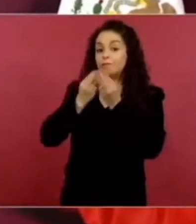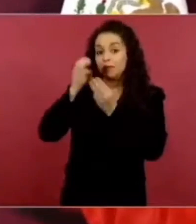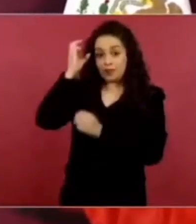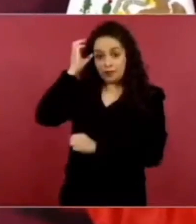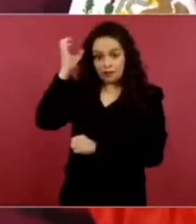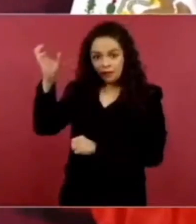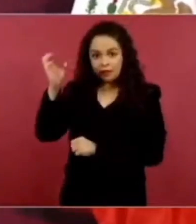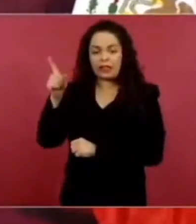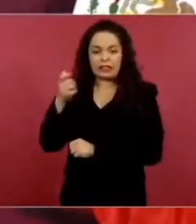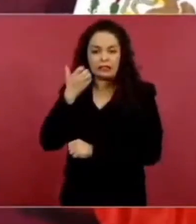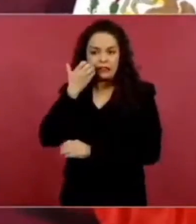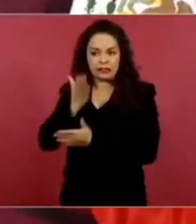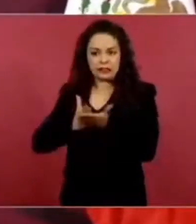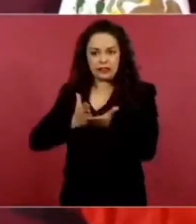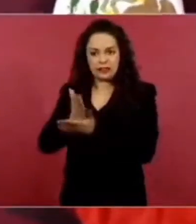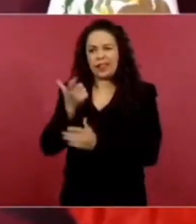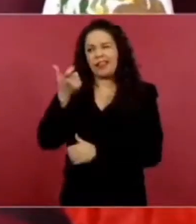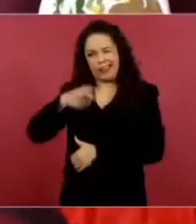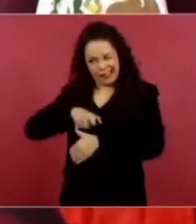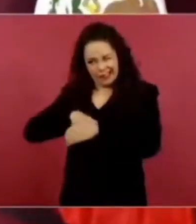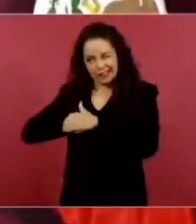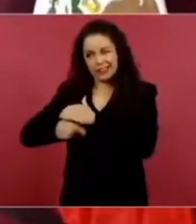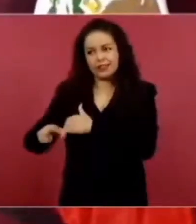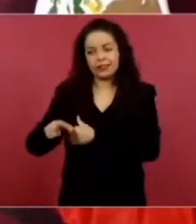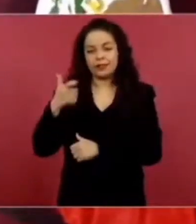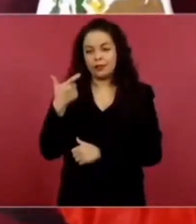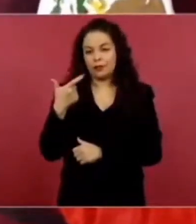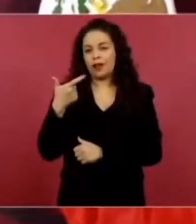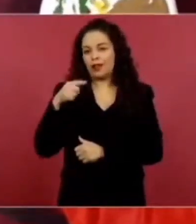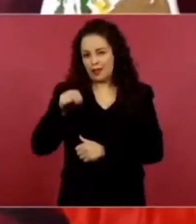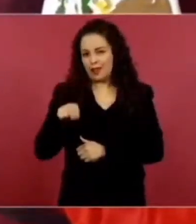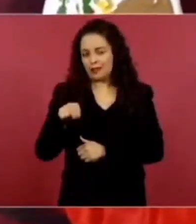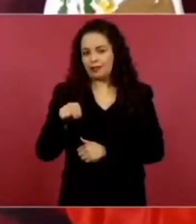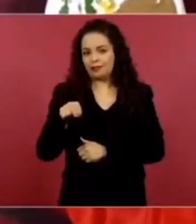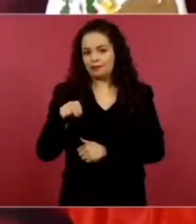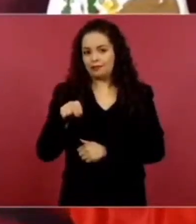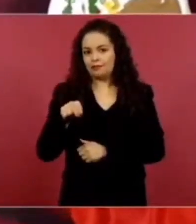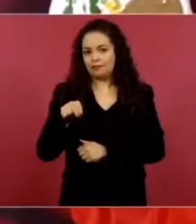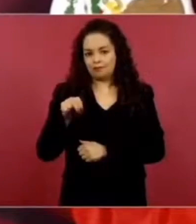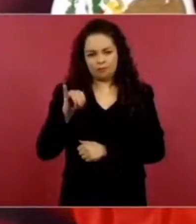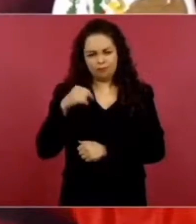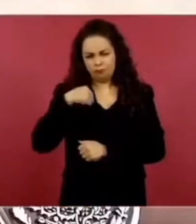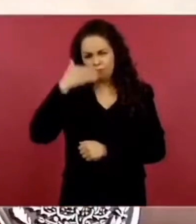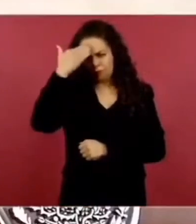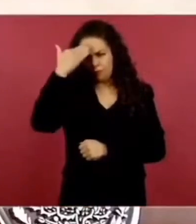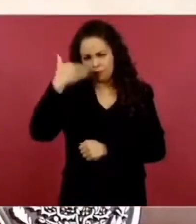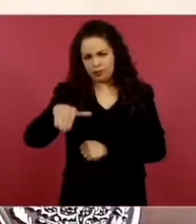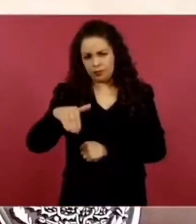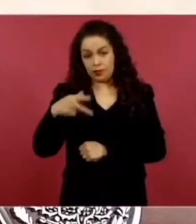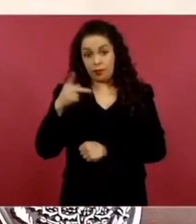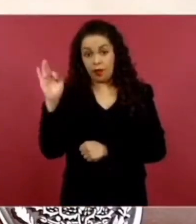delictiva estas bandas pero no hay impunidad